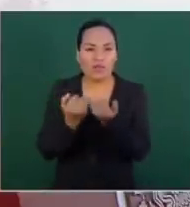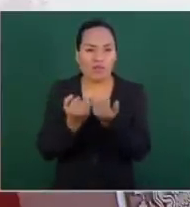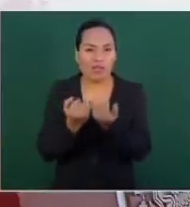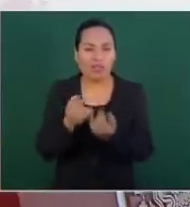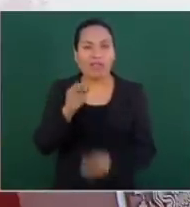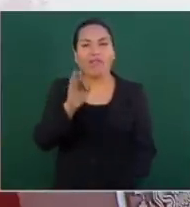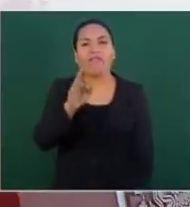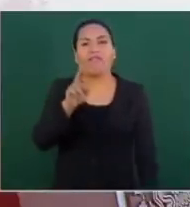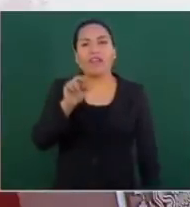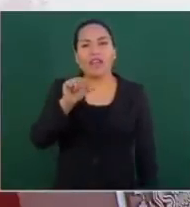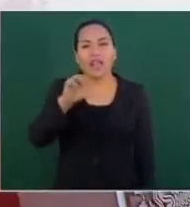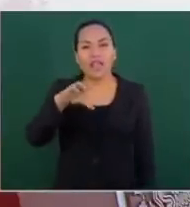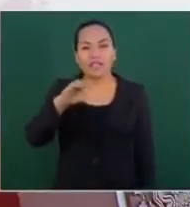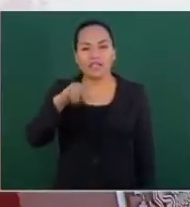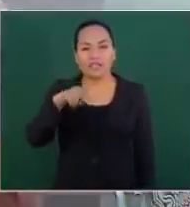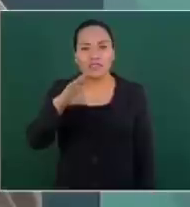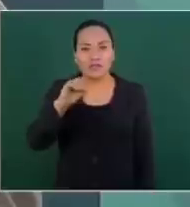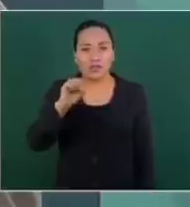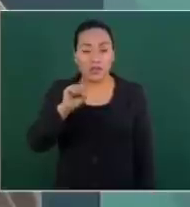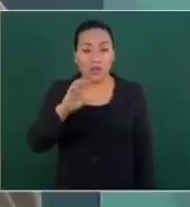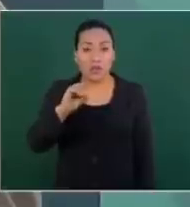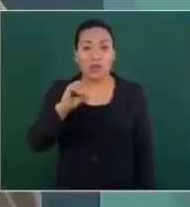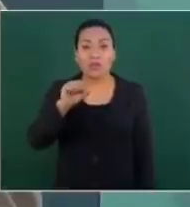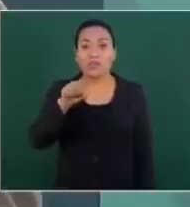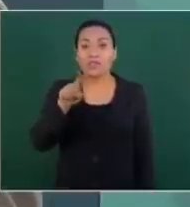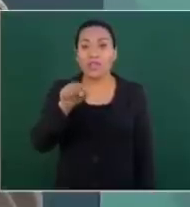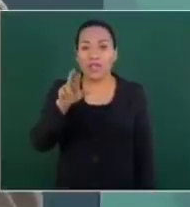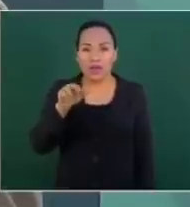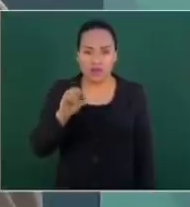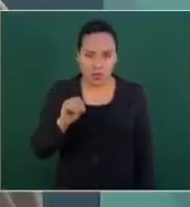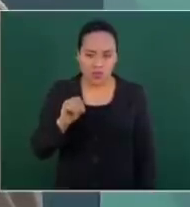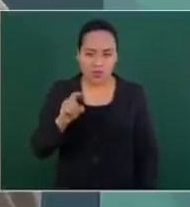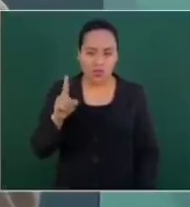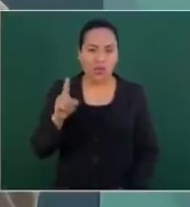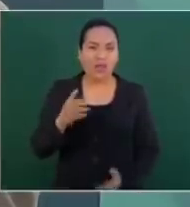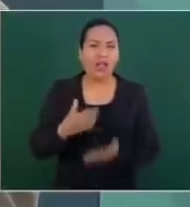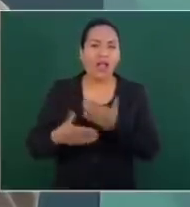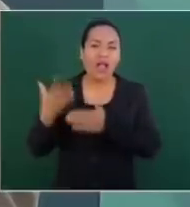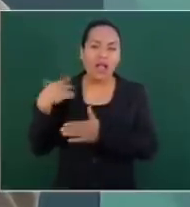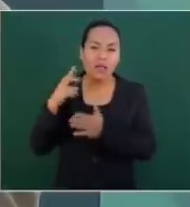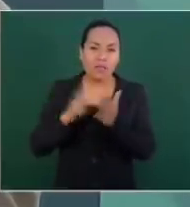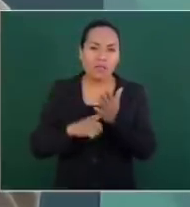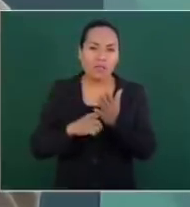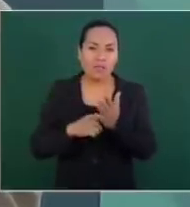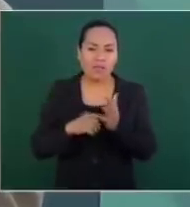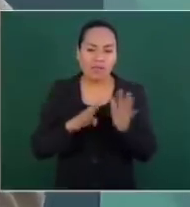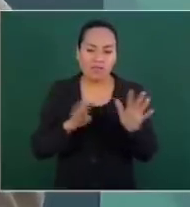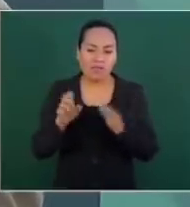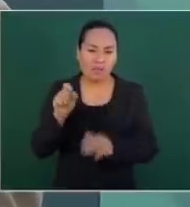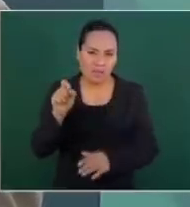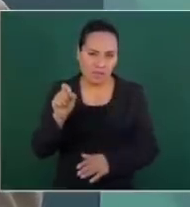del siglo XX, según el finado Carlos Fuentes,